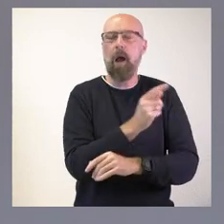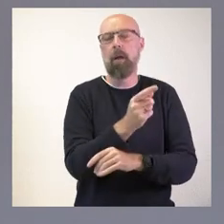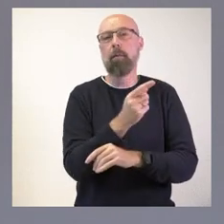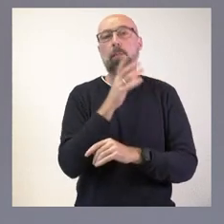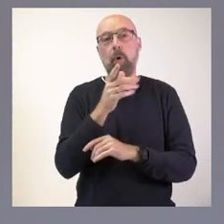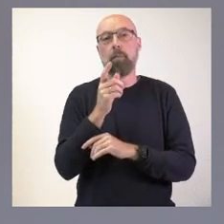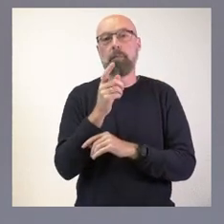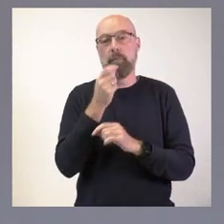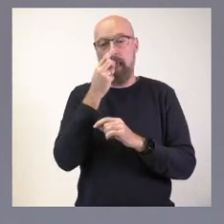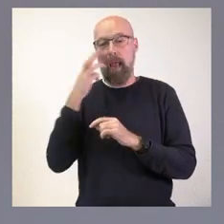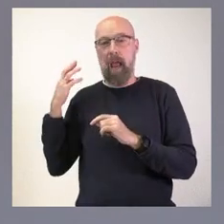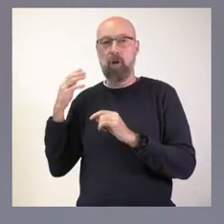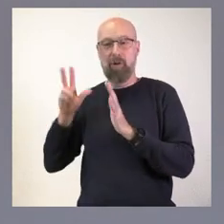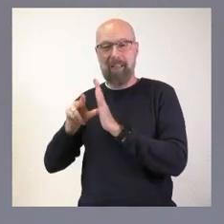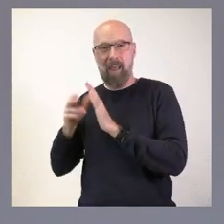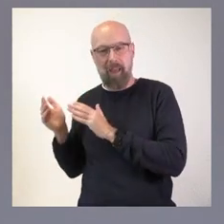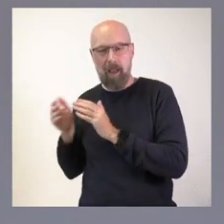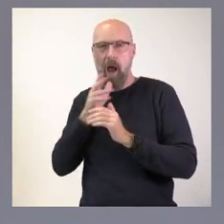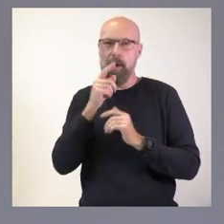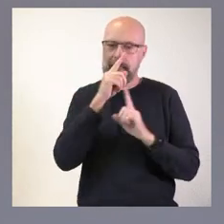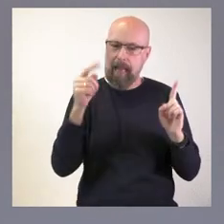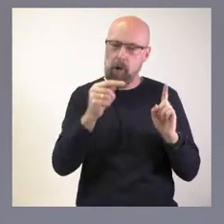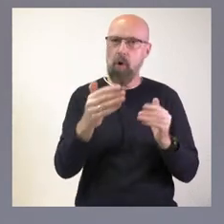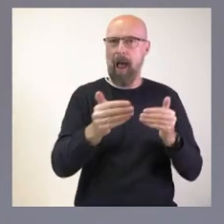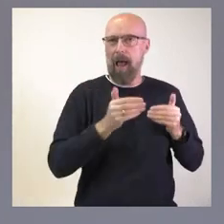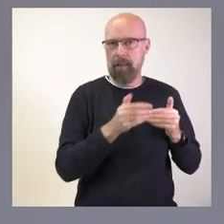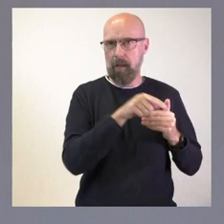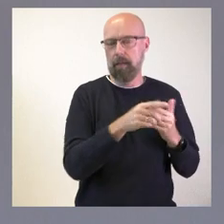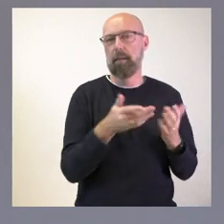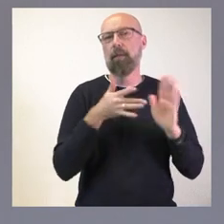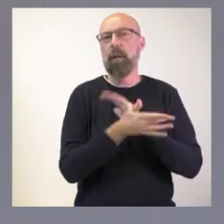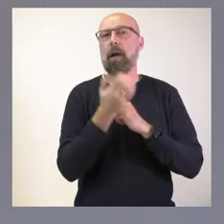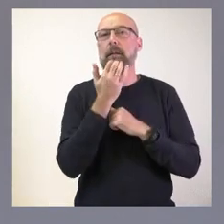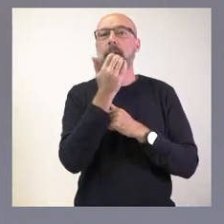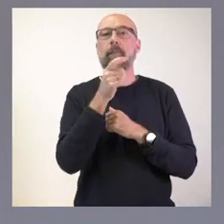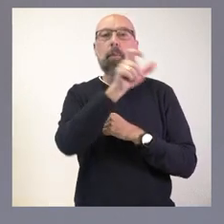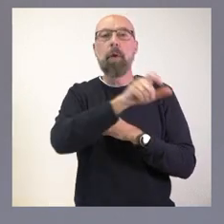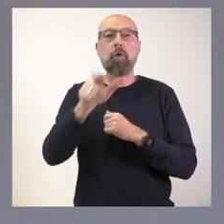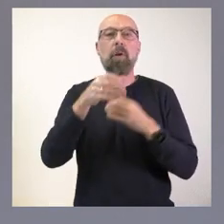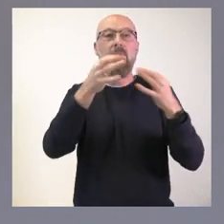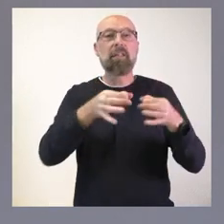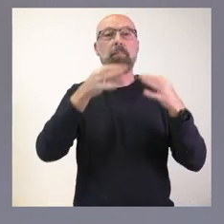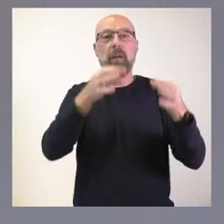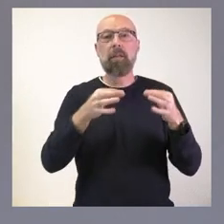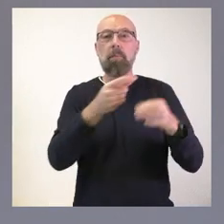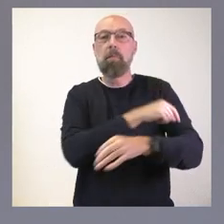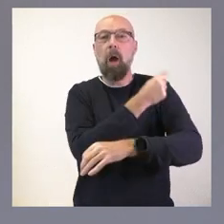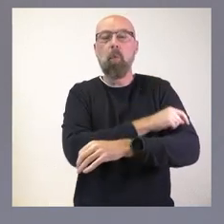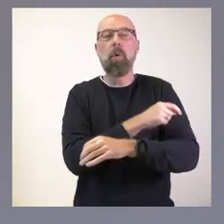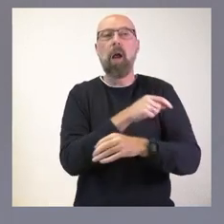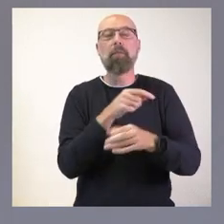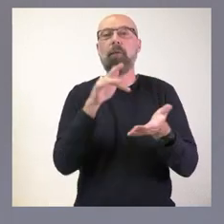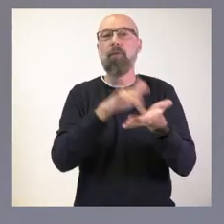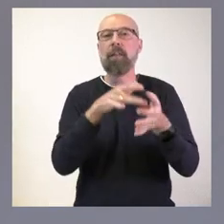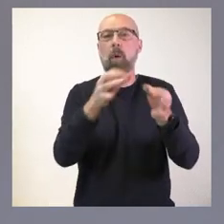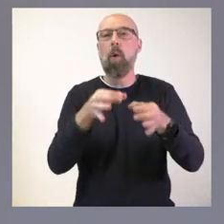relación con momentos anteriores, es también momento de recordar que, aunque haya personas que siempre se vacunan en la misma época del año, pues esta ocasión